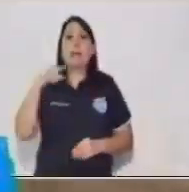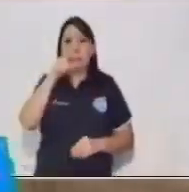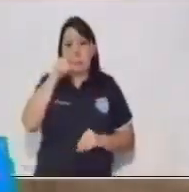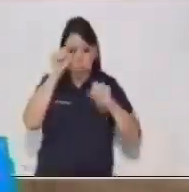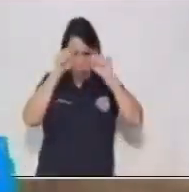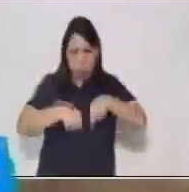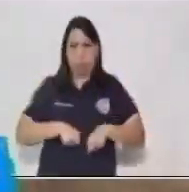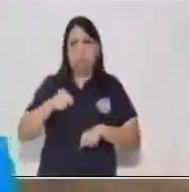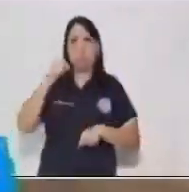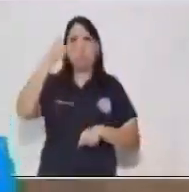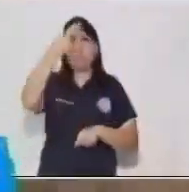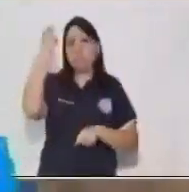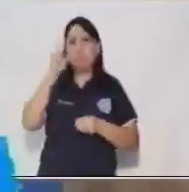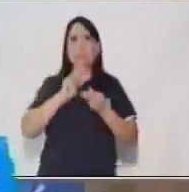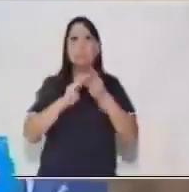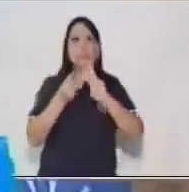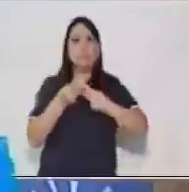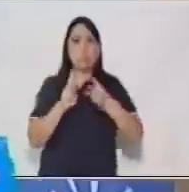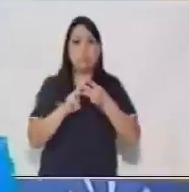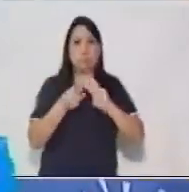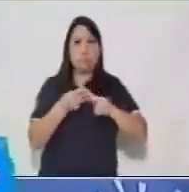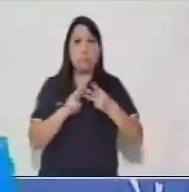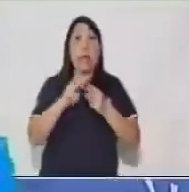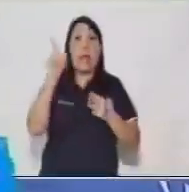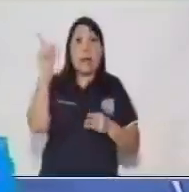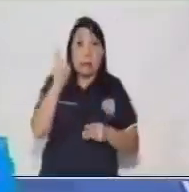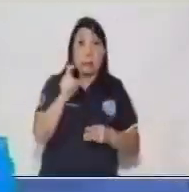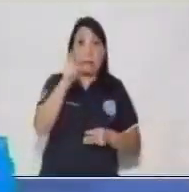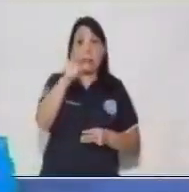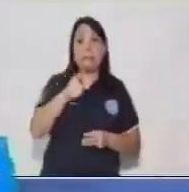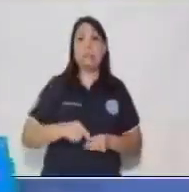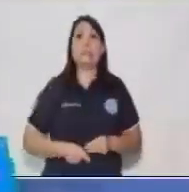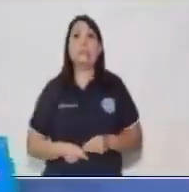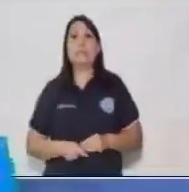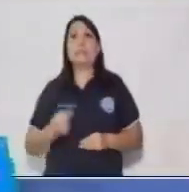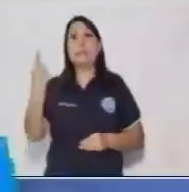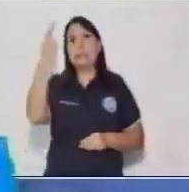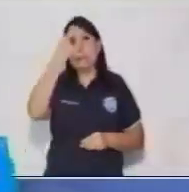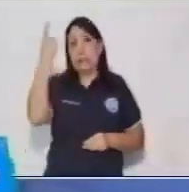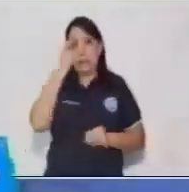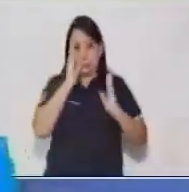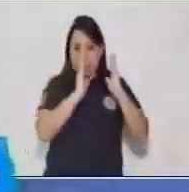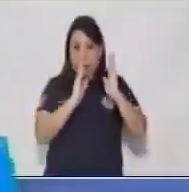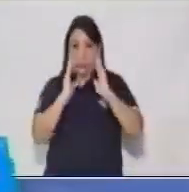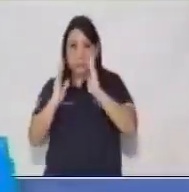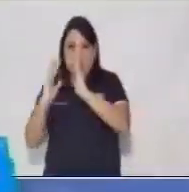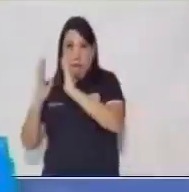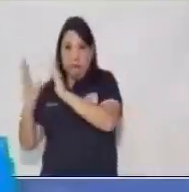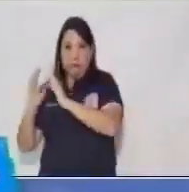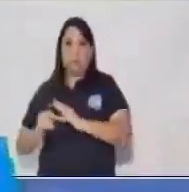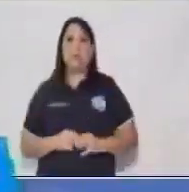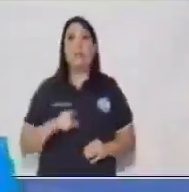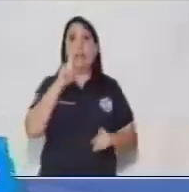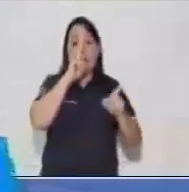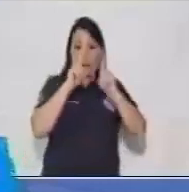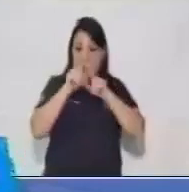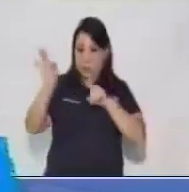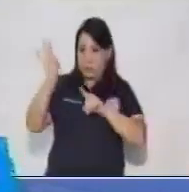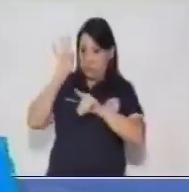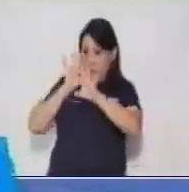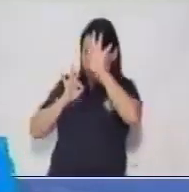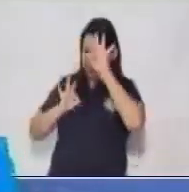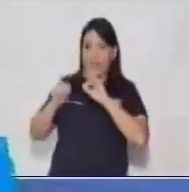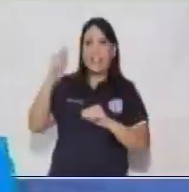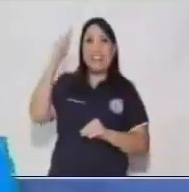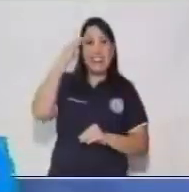matemática, debes trabajar ordenadamente, seleccionar los